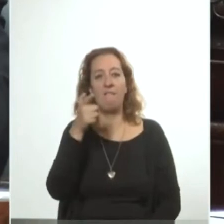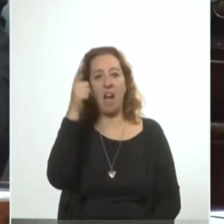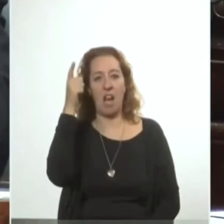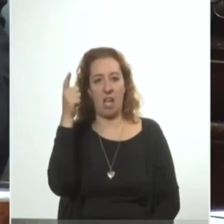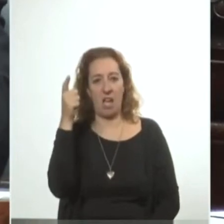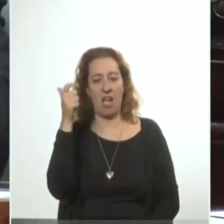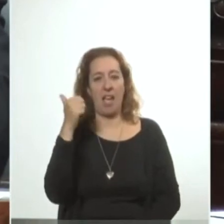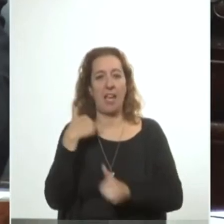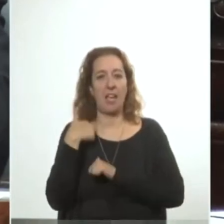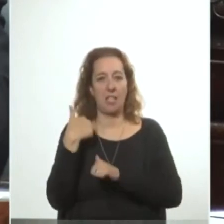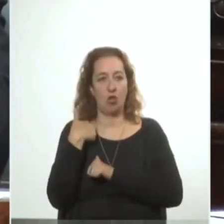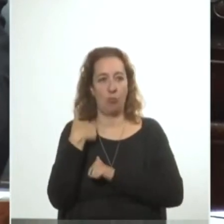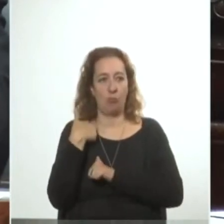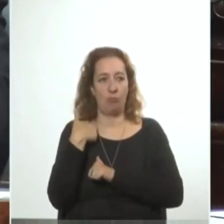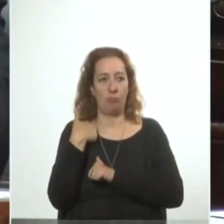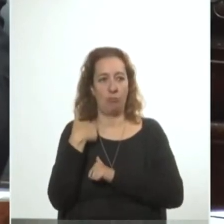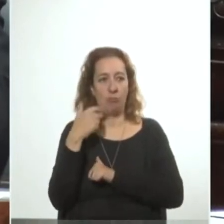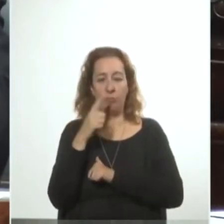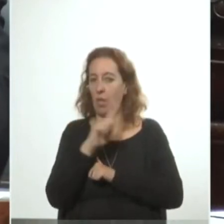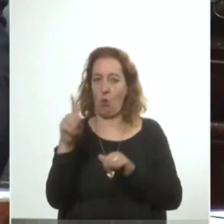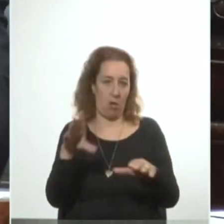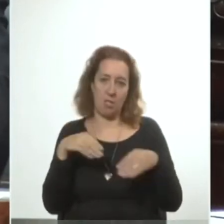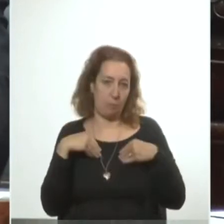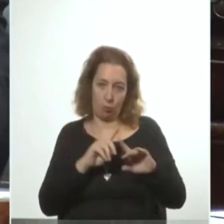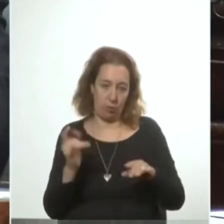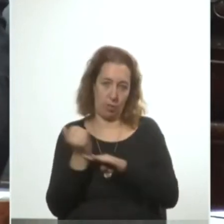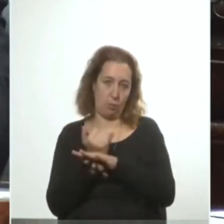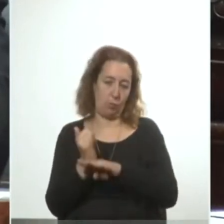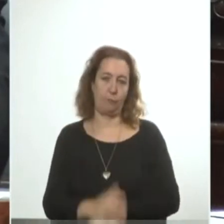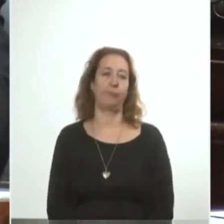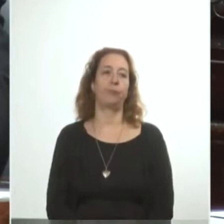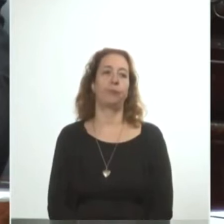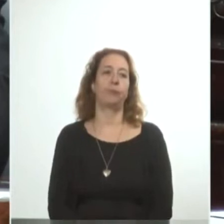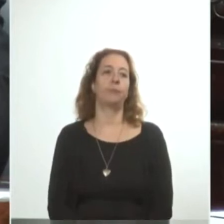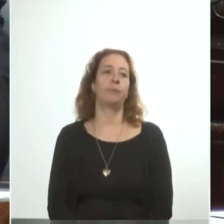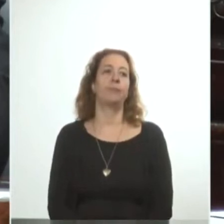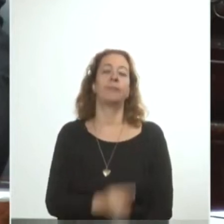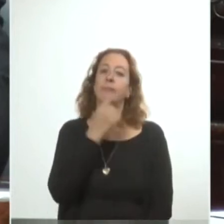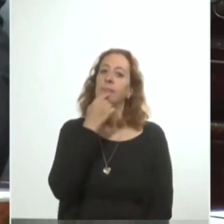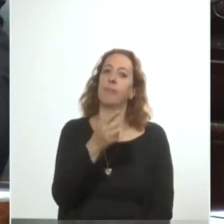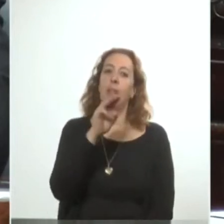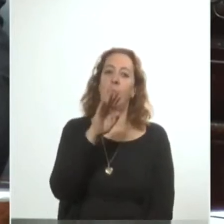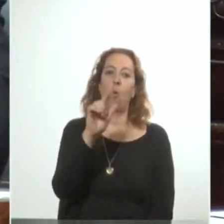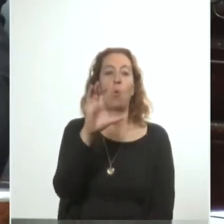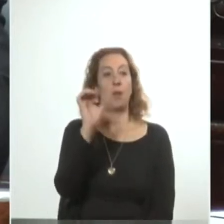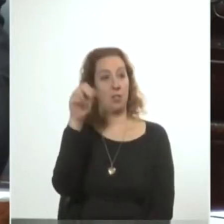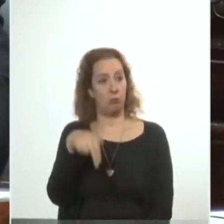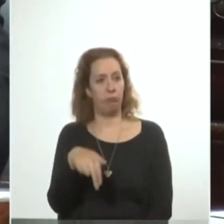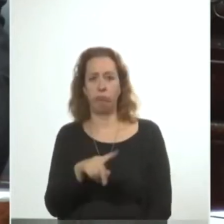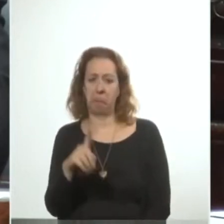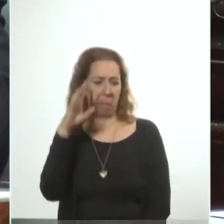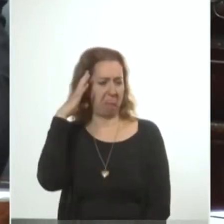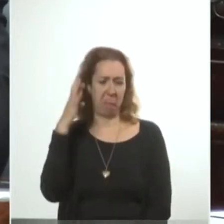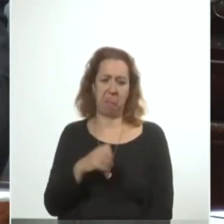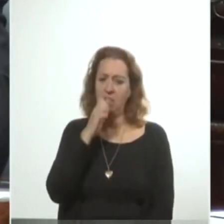propio ejército, cosa no aceptada por la institución. Diría Wilson al respecto, no creo que la